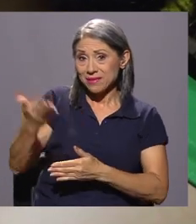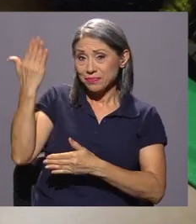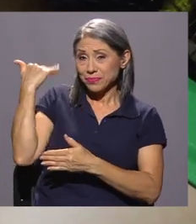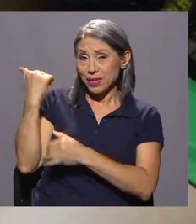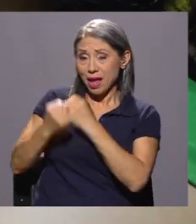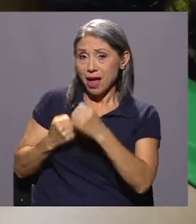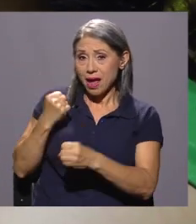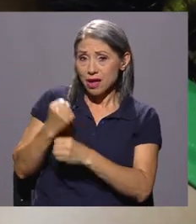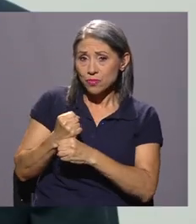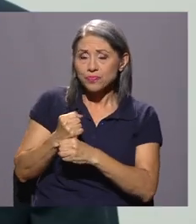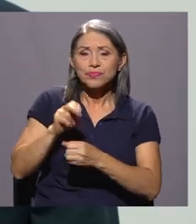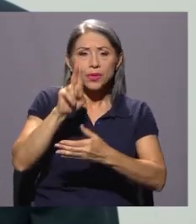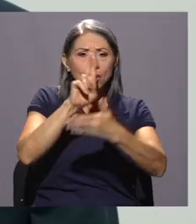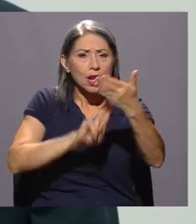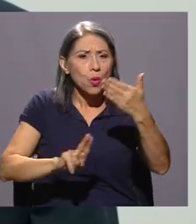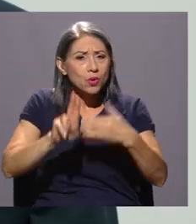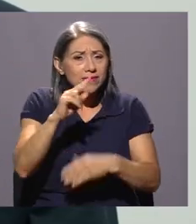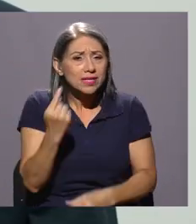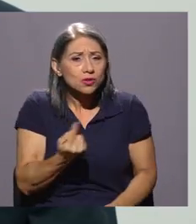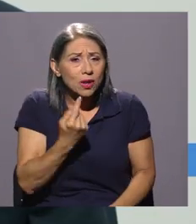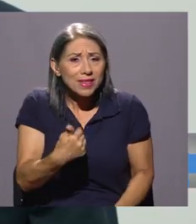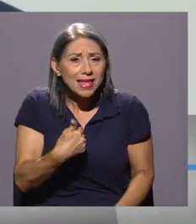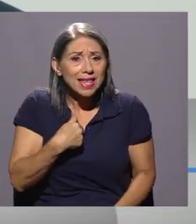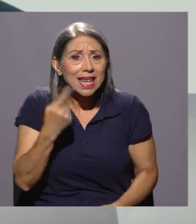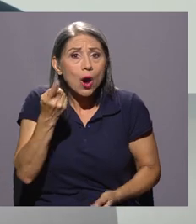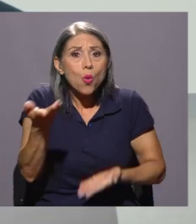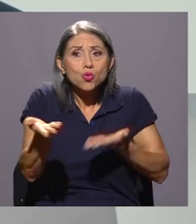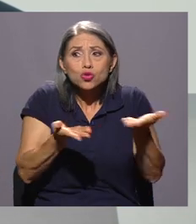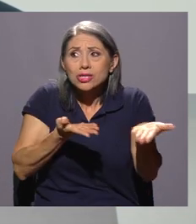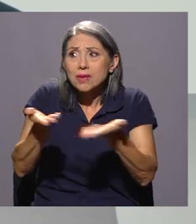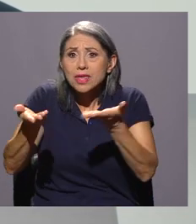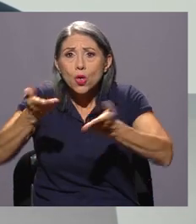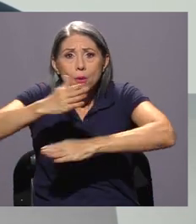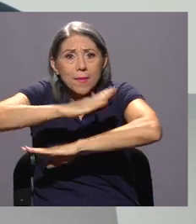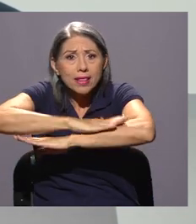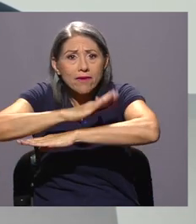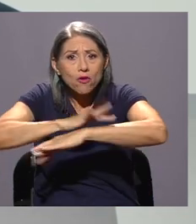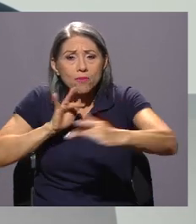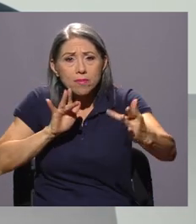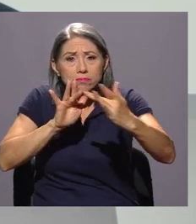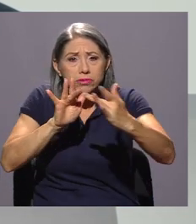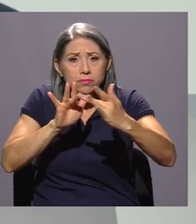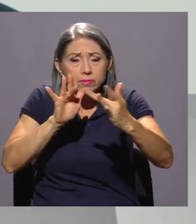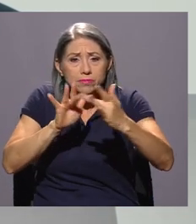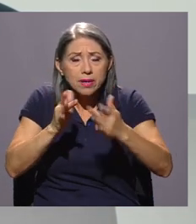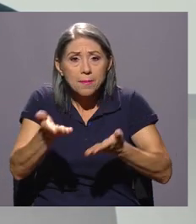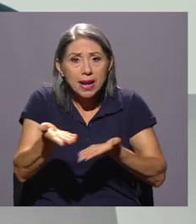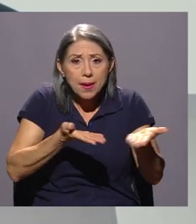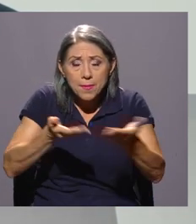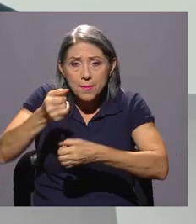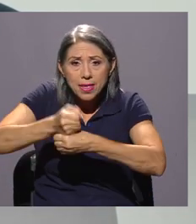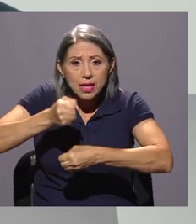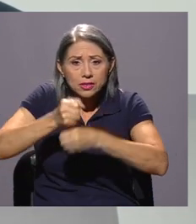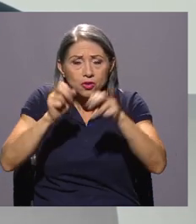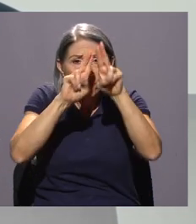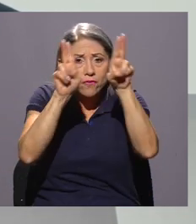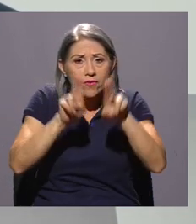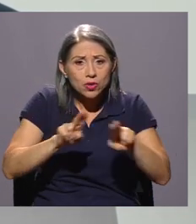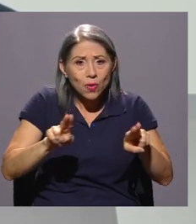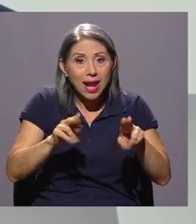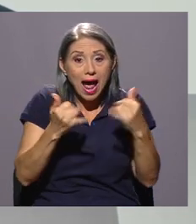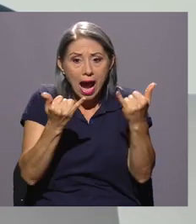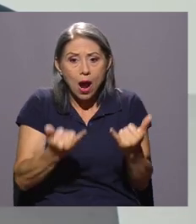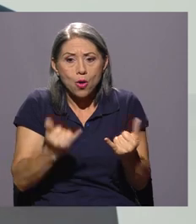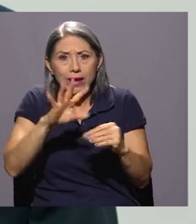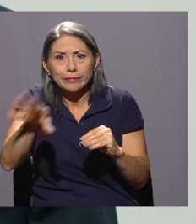año pasado, que la universidad solo tenía un servidor, una plataforma para mediación virtual, es tener que